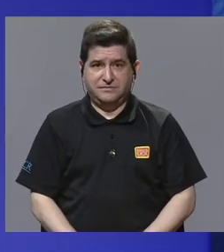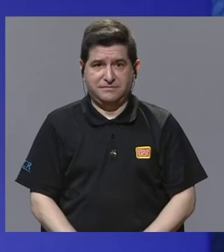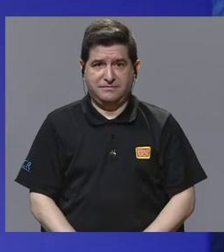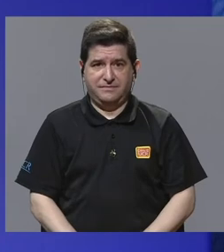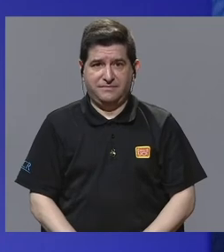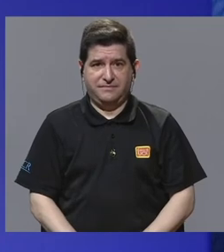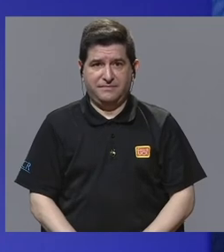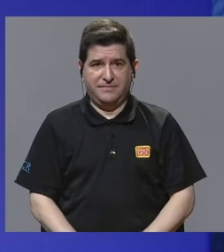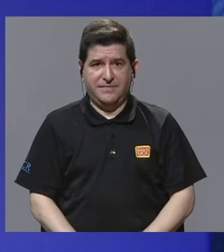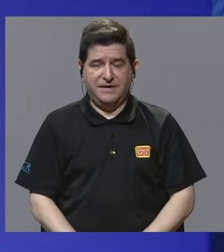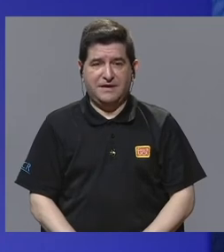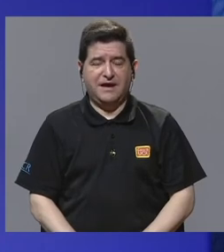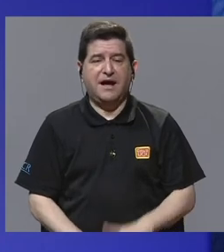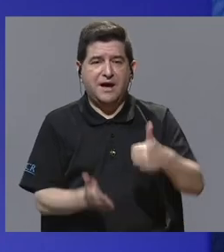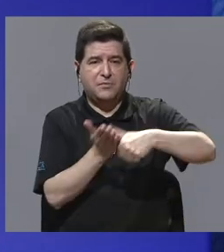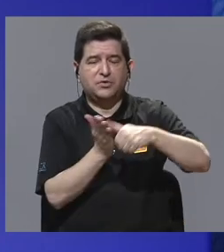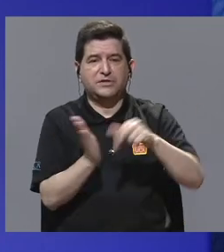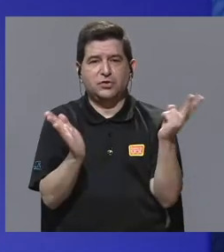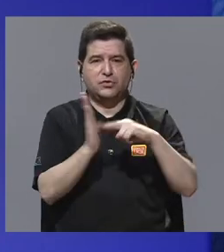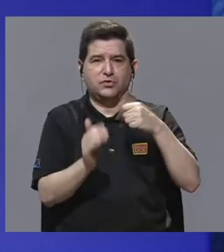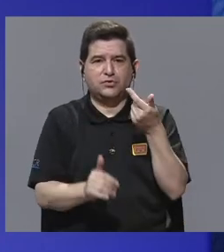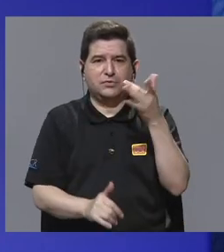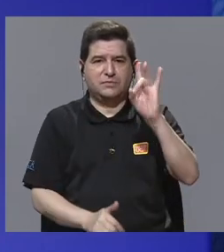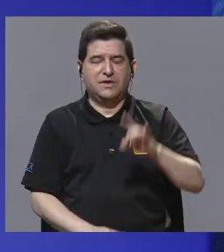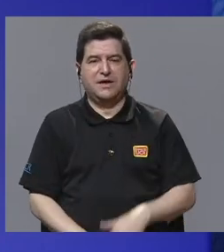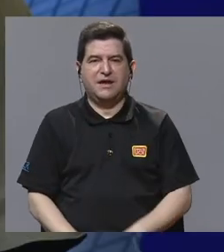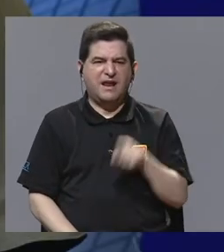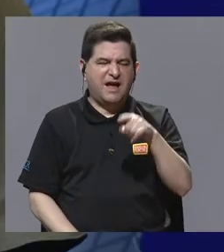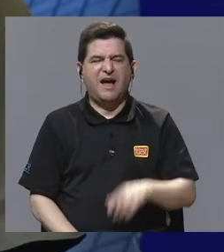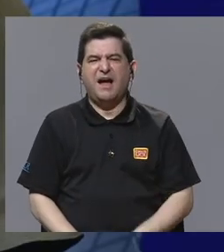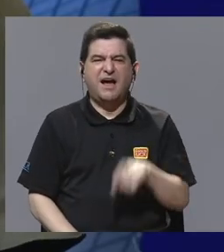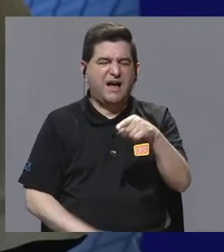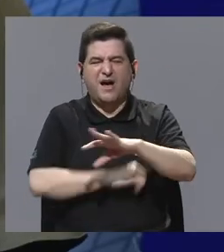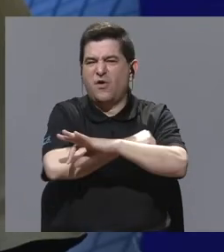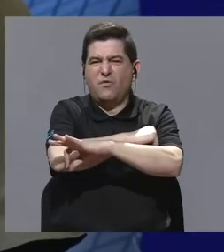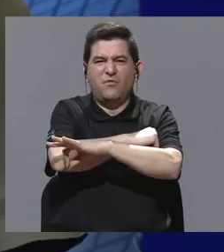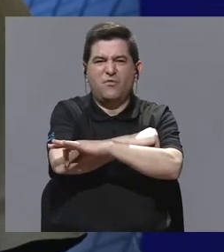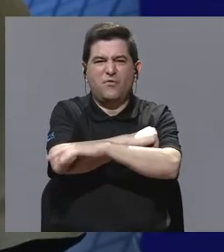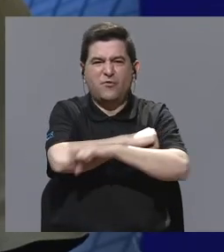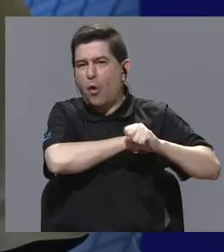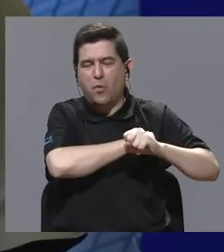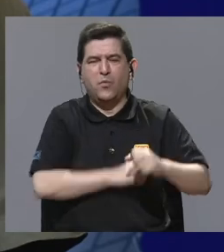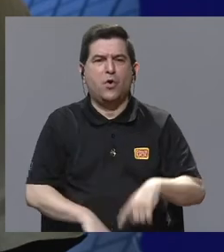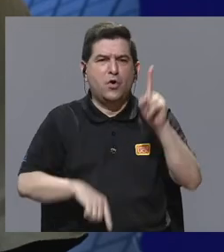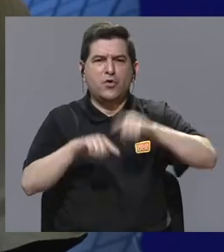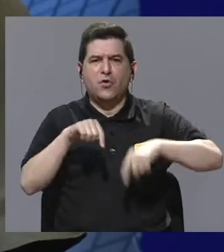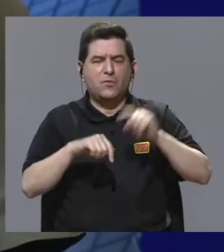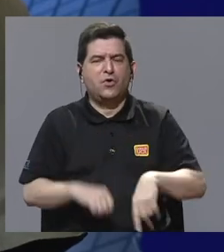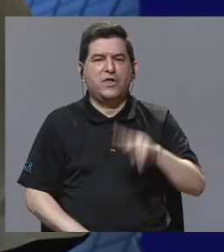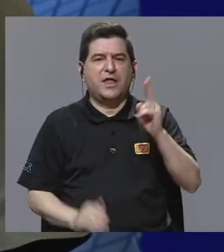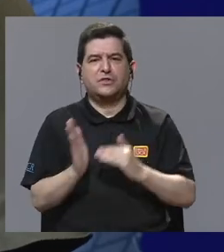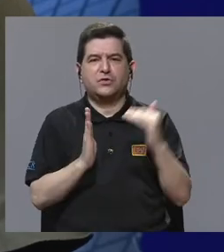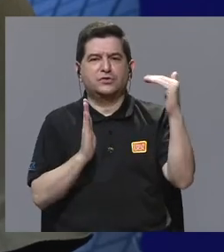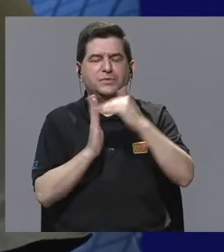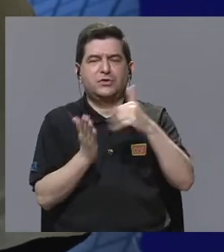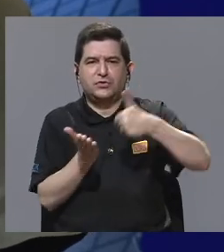la elección de 2018 tenía que ser sí o sí fraudulenta porque era imposible contar dos millones de votos en dos horas.